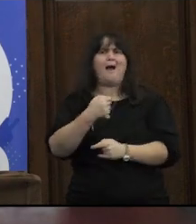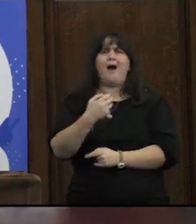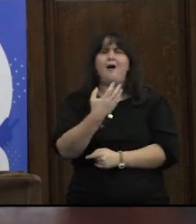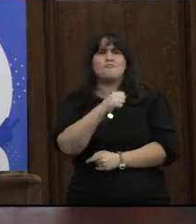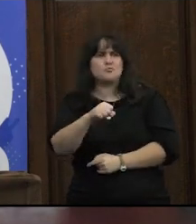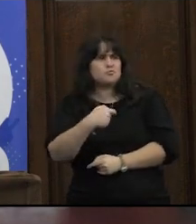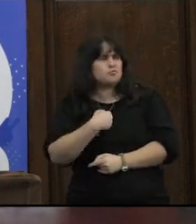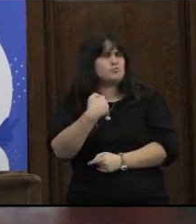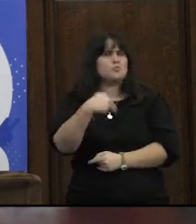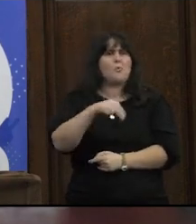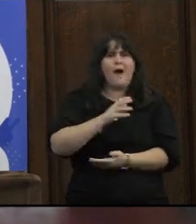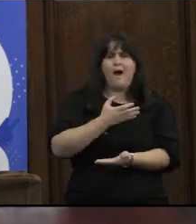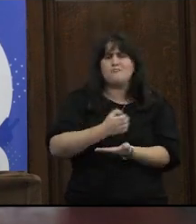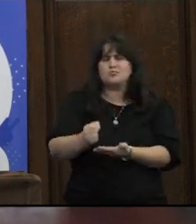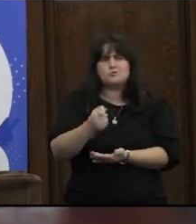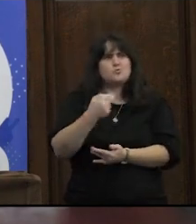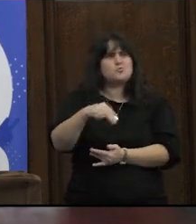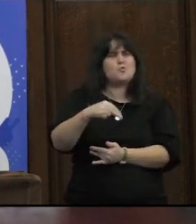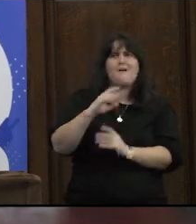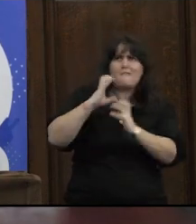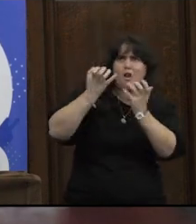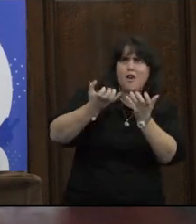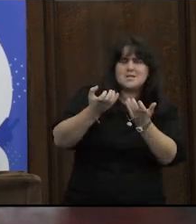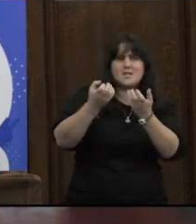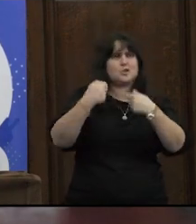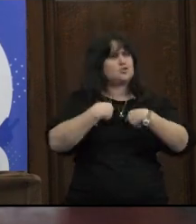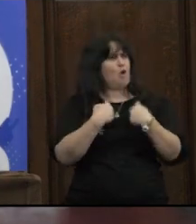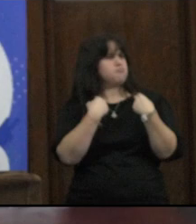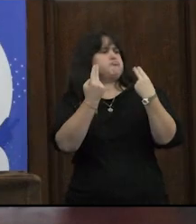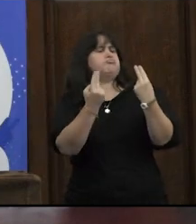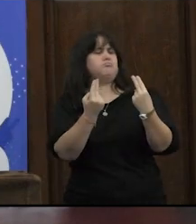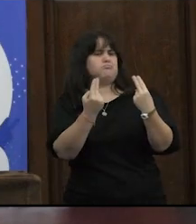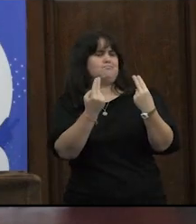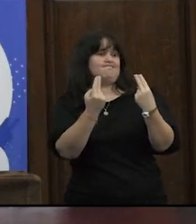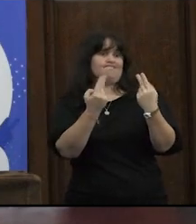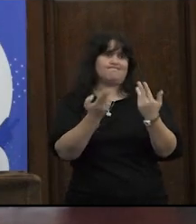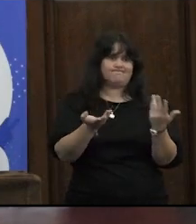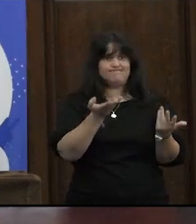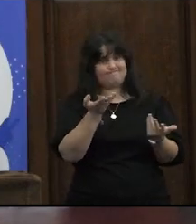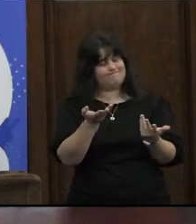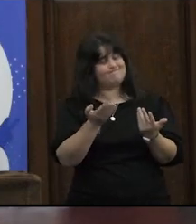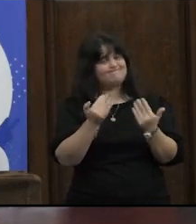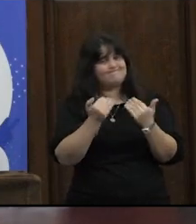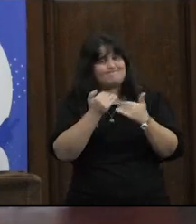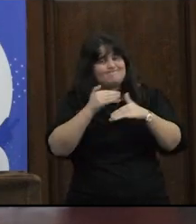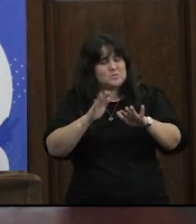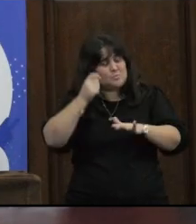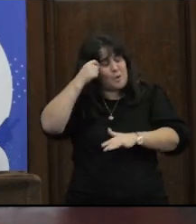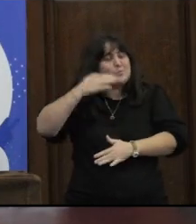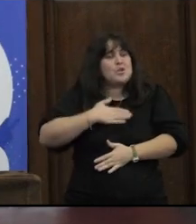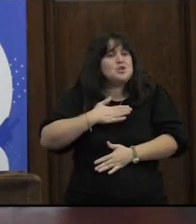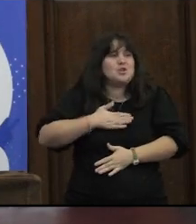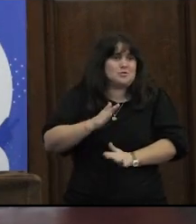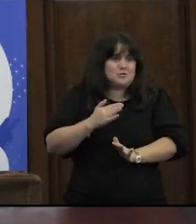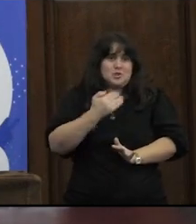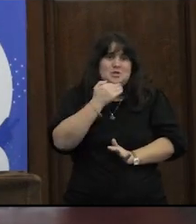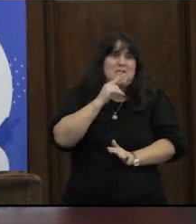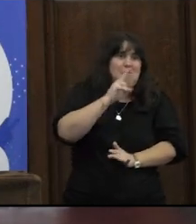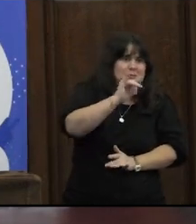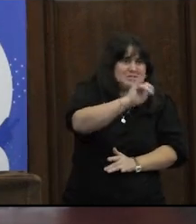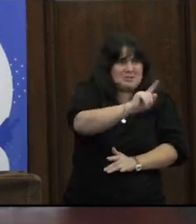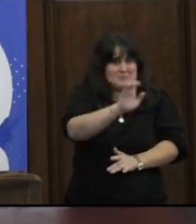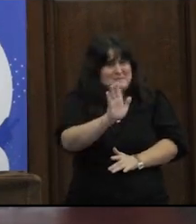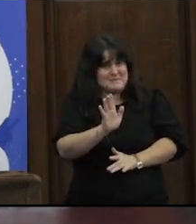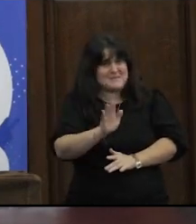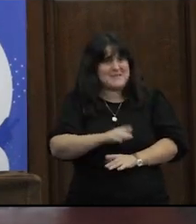propasó conmigo ¿no? entonces bueno me parece que no sé es lo que pienso no sé si respondo